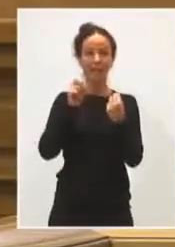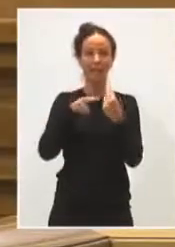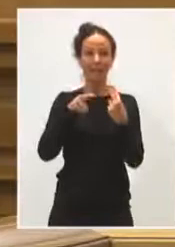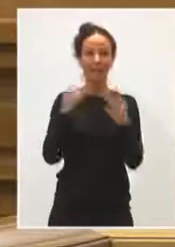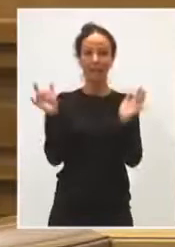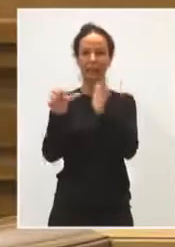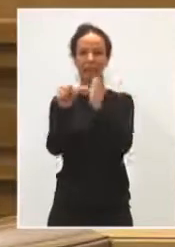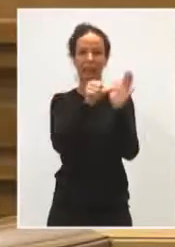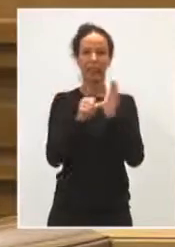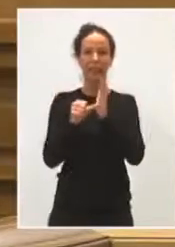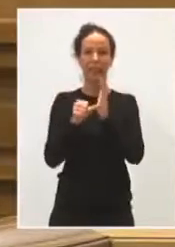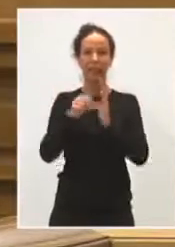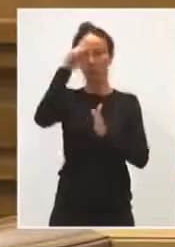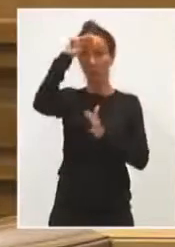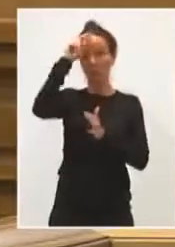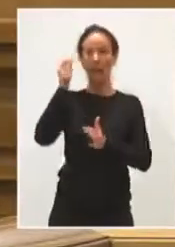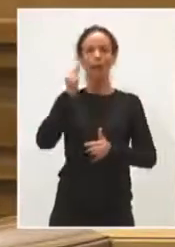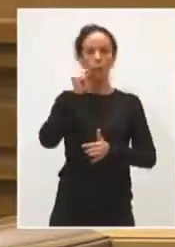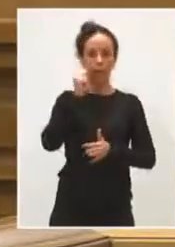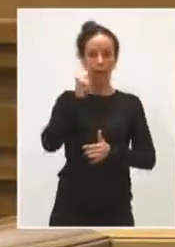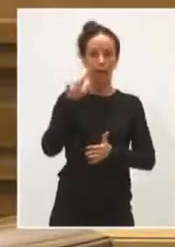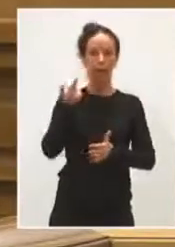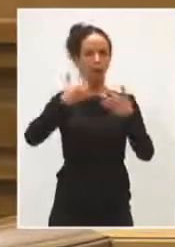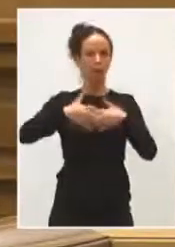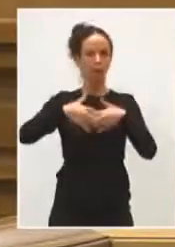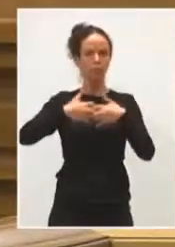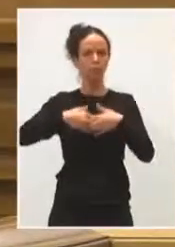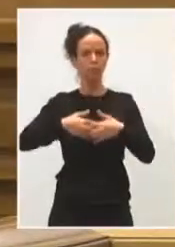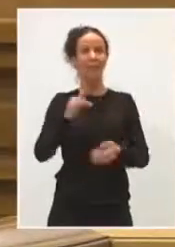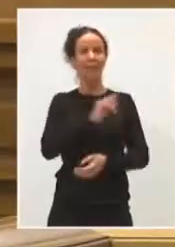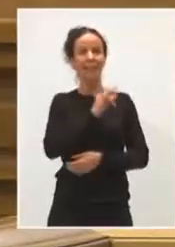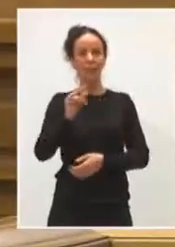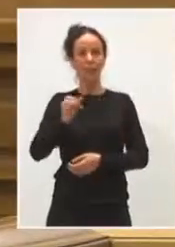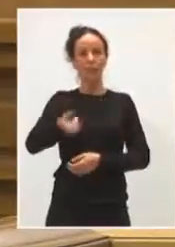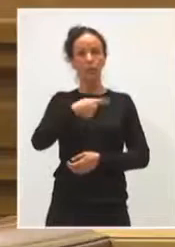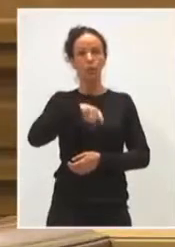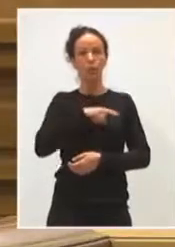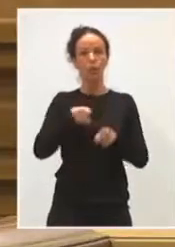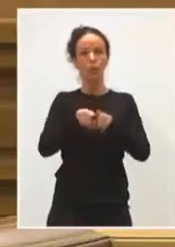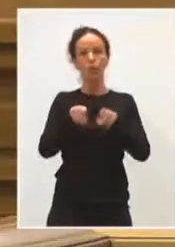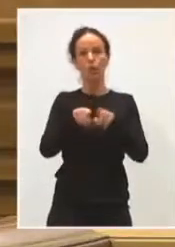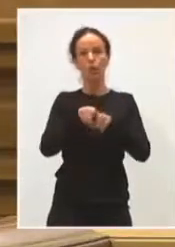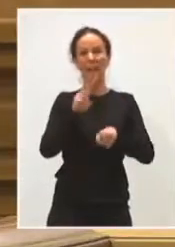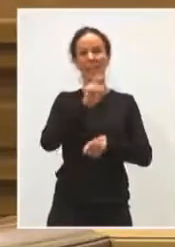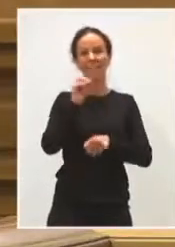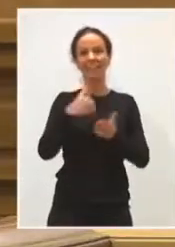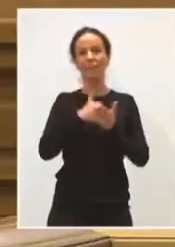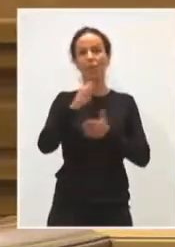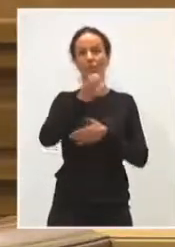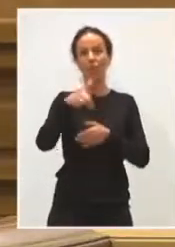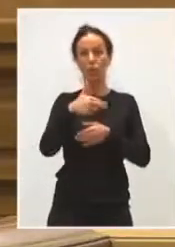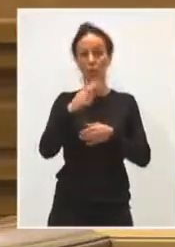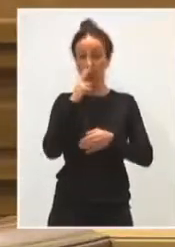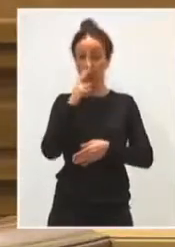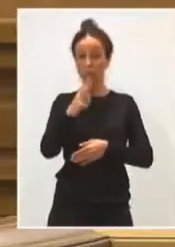Especialmente nos preocupa la zona de Guadalajara, poblaciones como el Casar. Vamos a poner en marcha un volumen de más de 20 millones de euros en dos